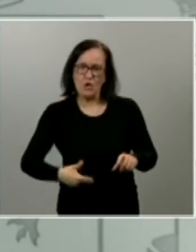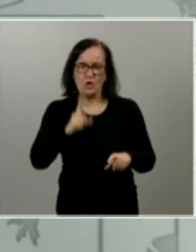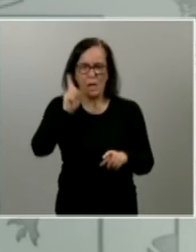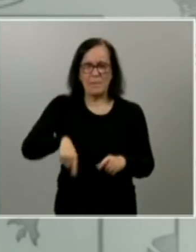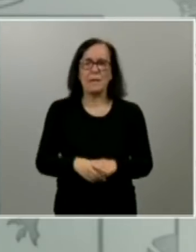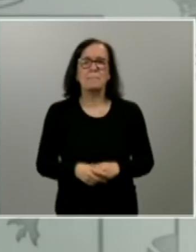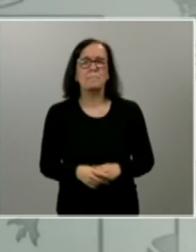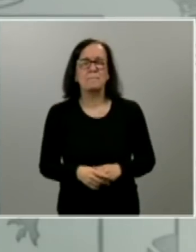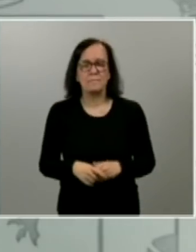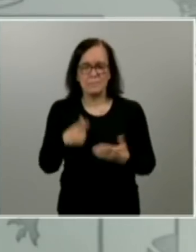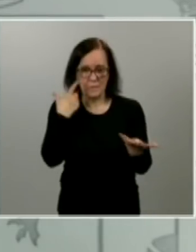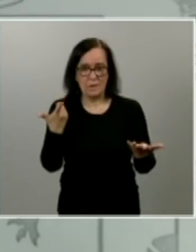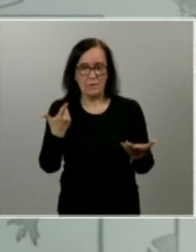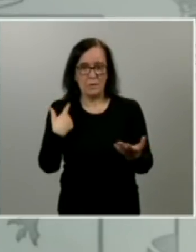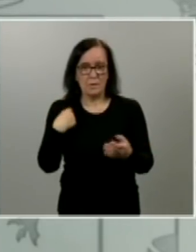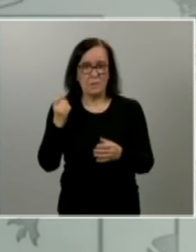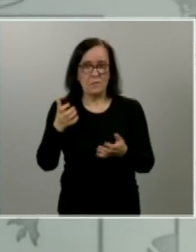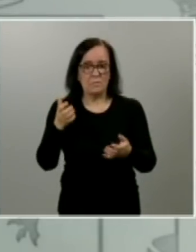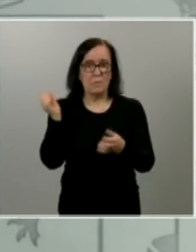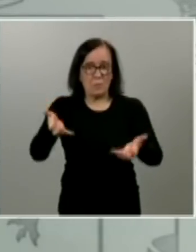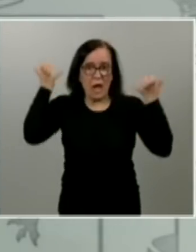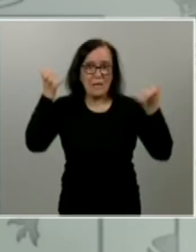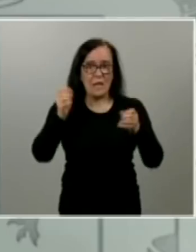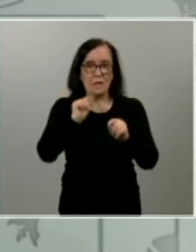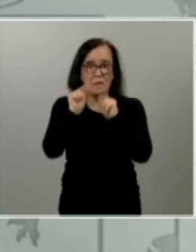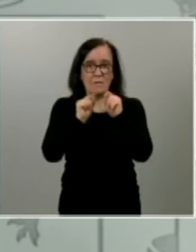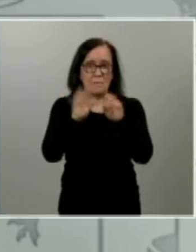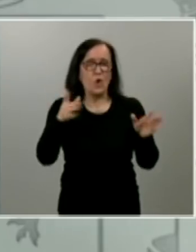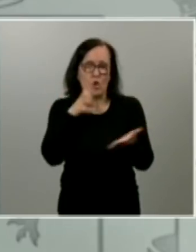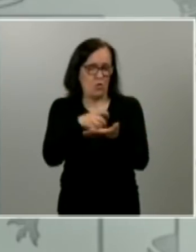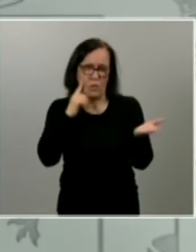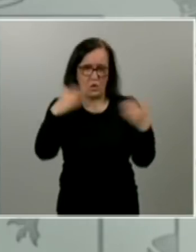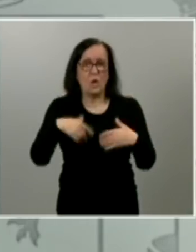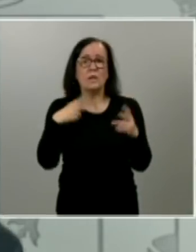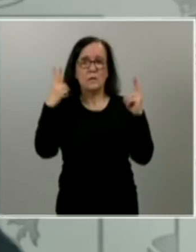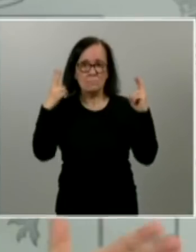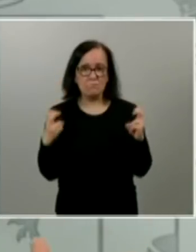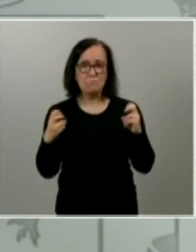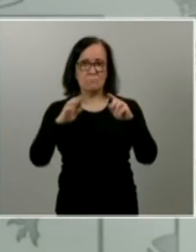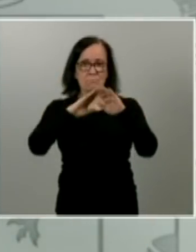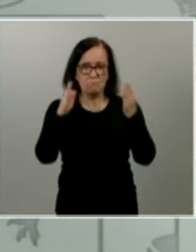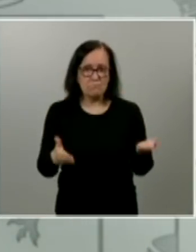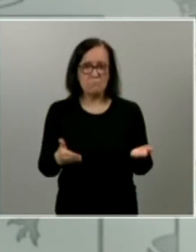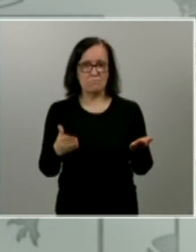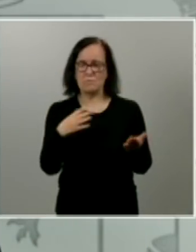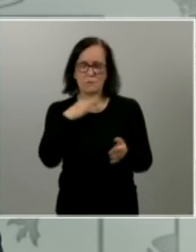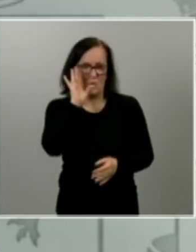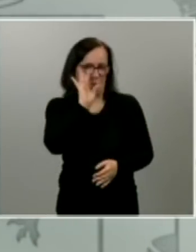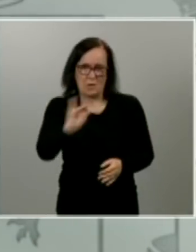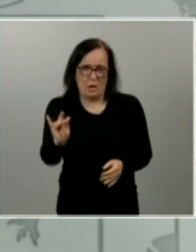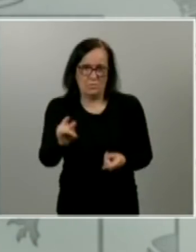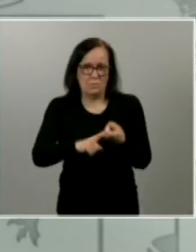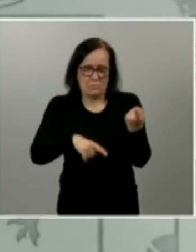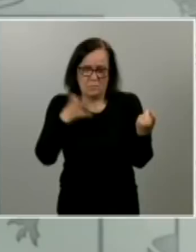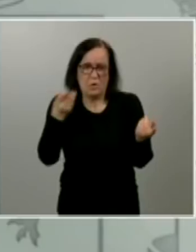vamos a vencer al virus sí sin duda alguna las medidas de confinamiento y de aislamiento están ayudando definitivamente así lo están